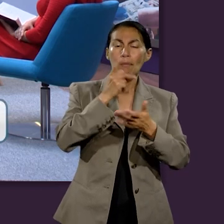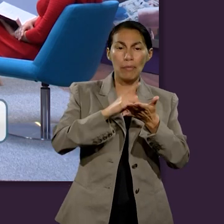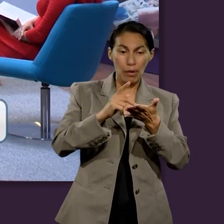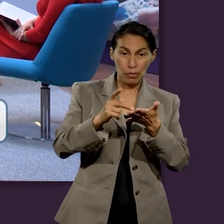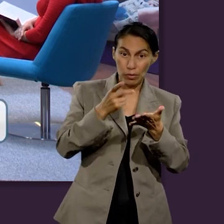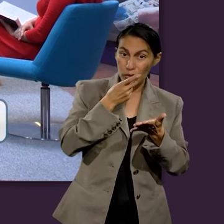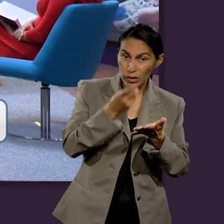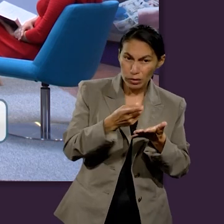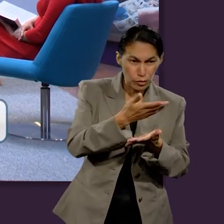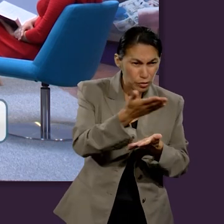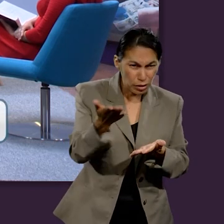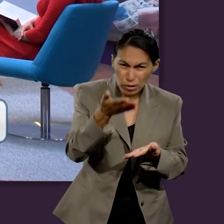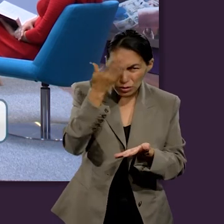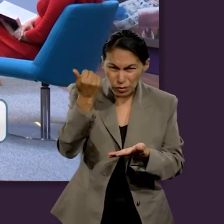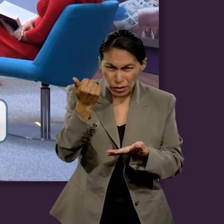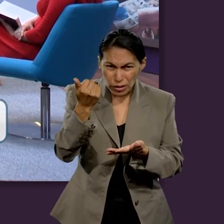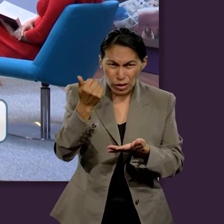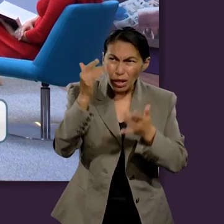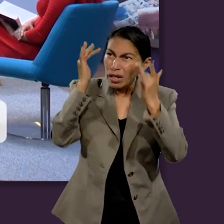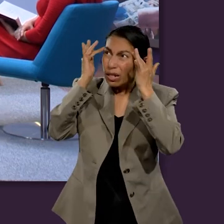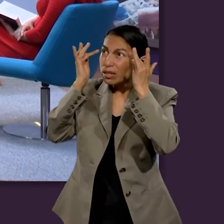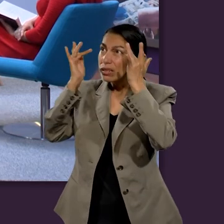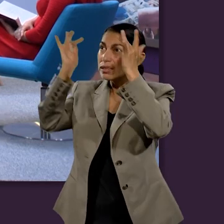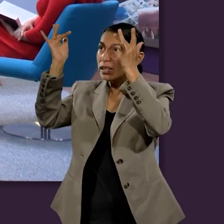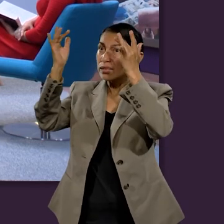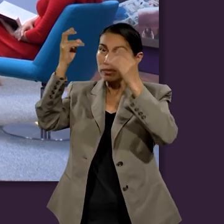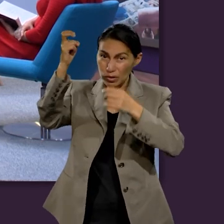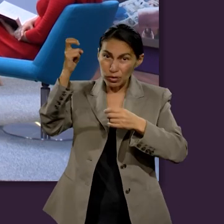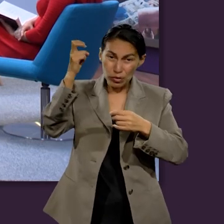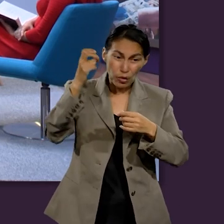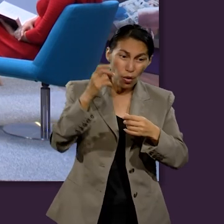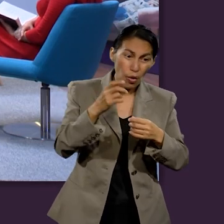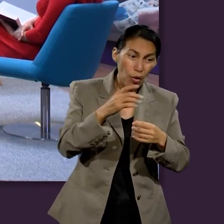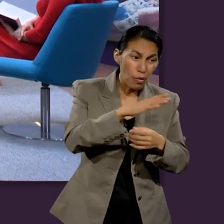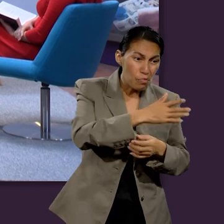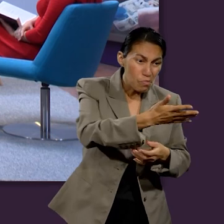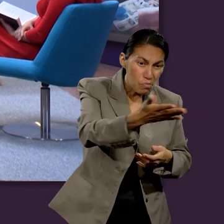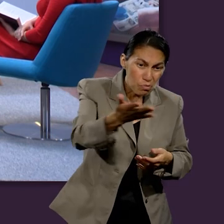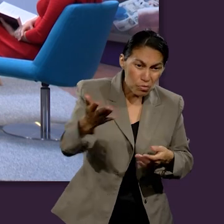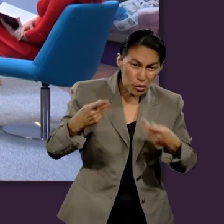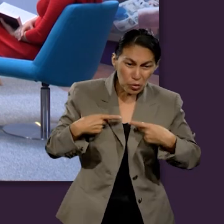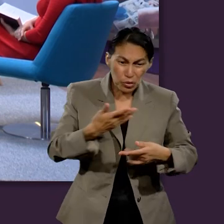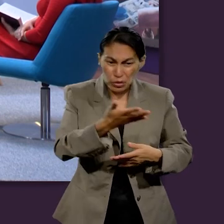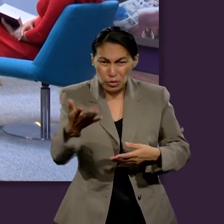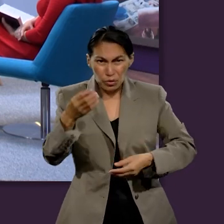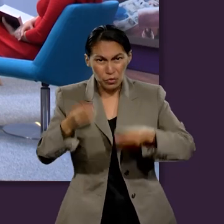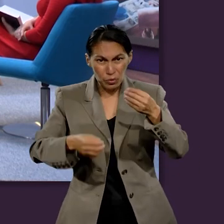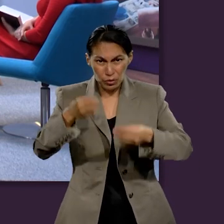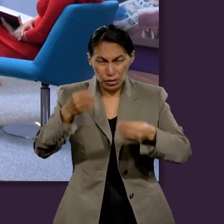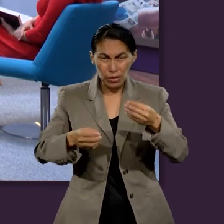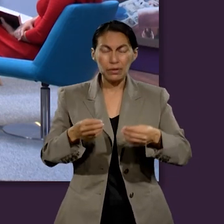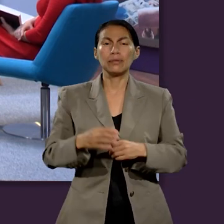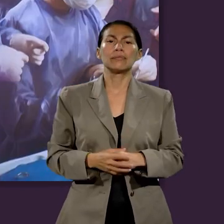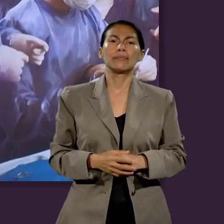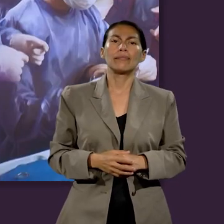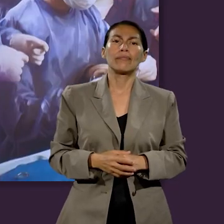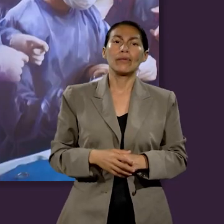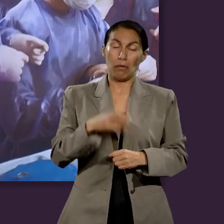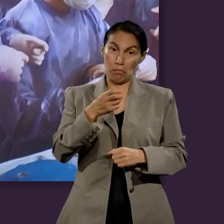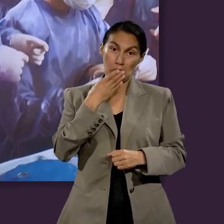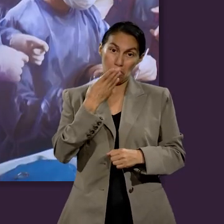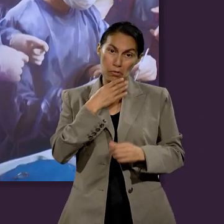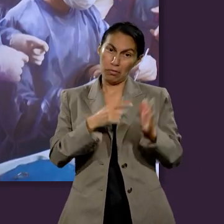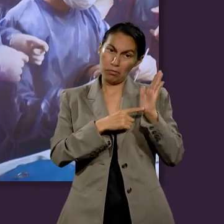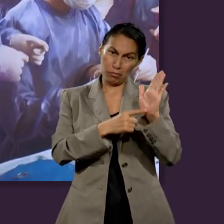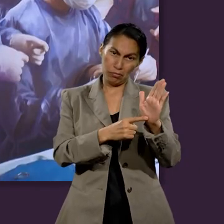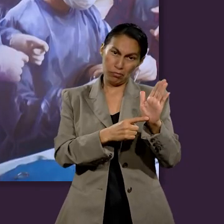sabéis que los santos han de juzgar al mundo? Precisamente la pregunta de Pablo haya su respuesta en Apocalipsis.